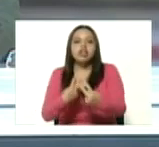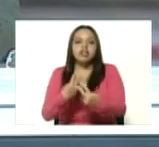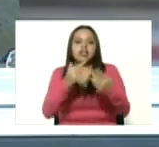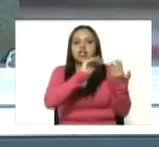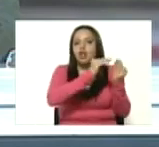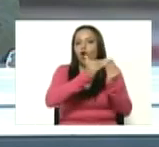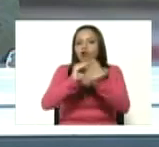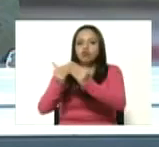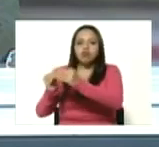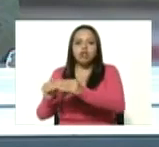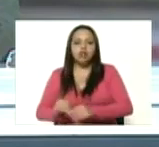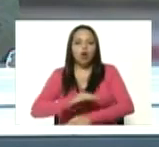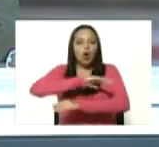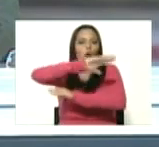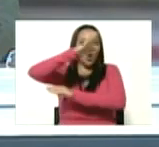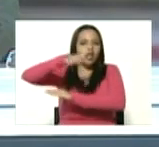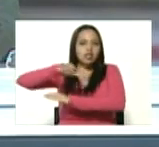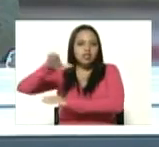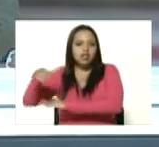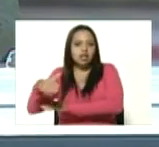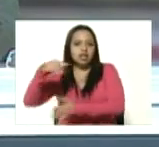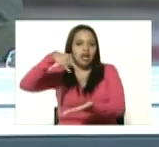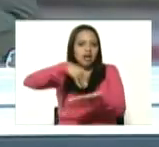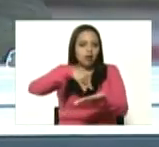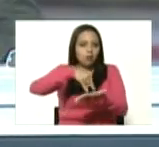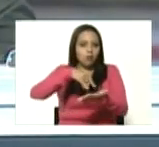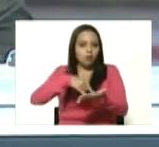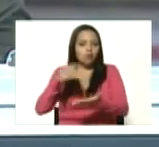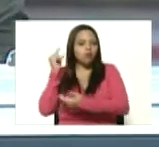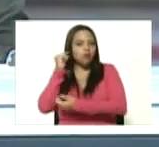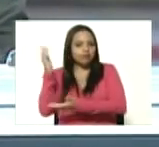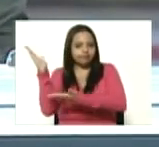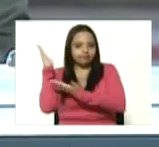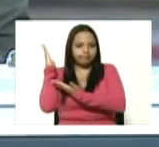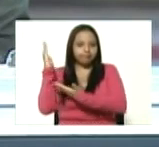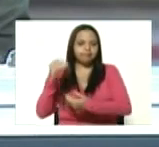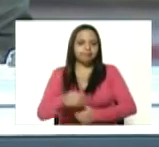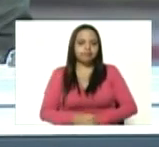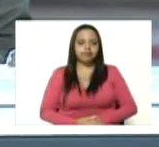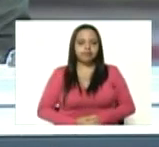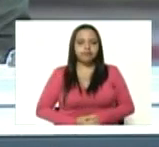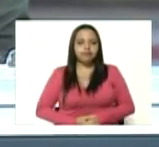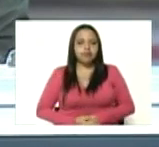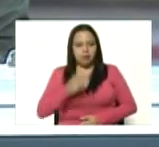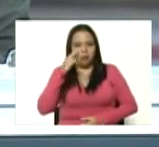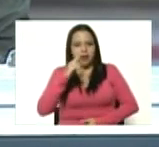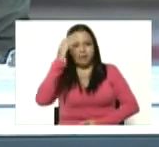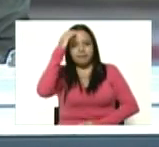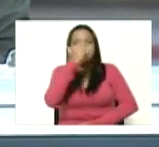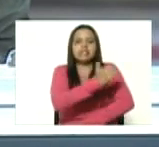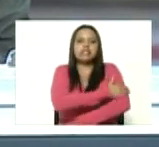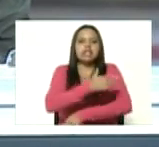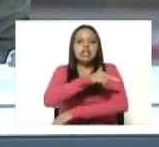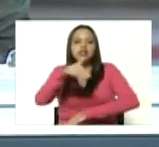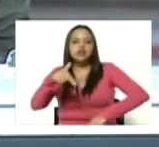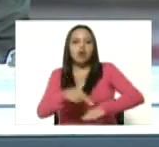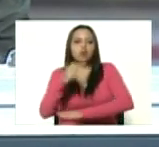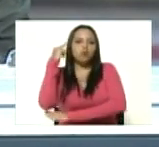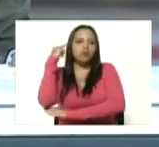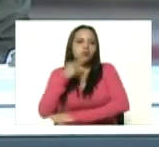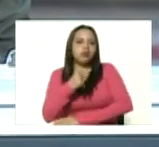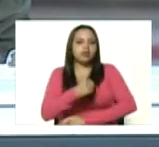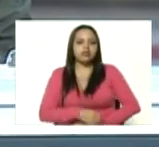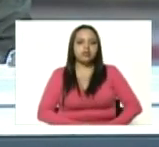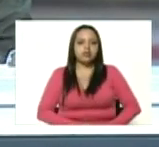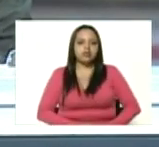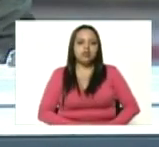colinas de Carabobo Nayibé guerra vamos a ver la milicia nacional bolivariana en